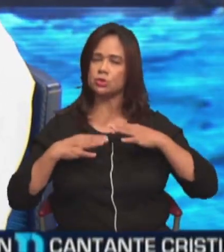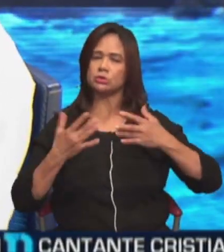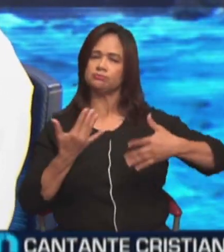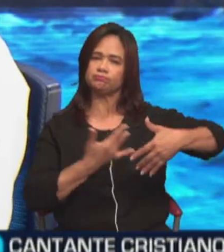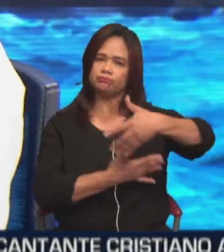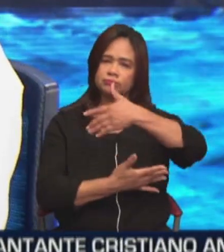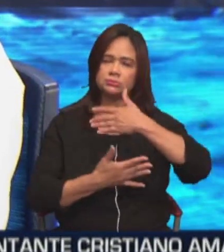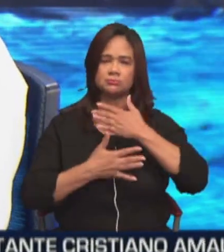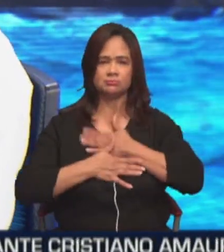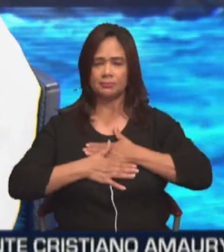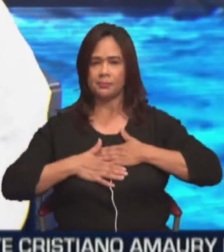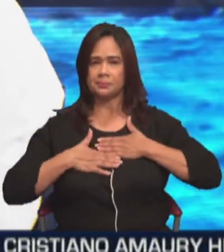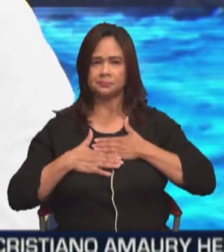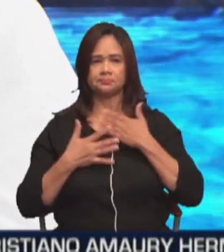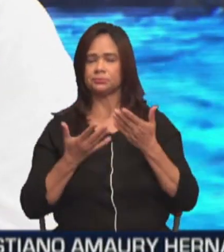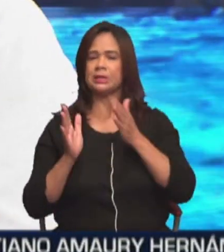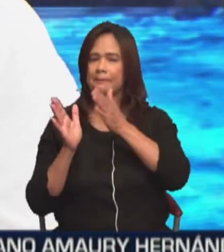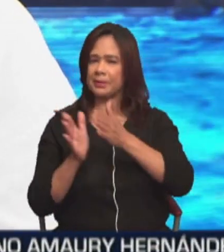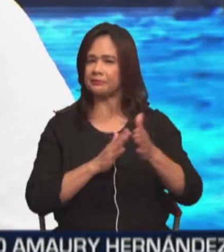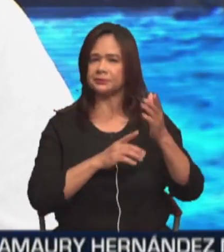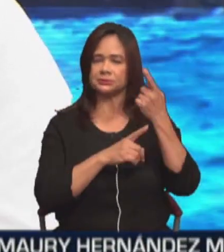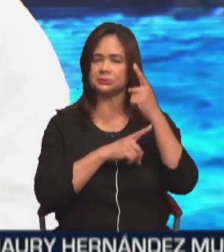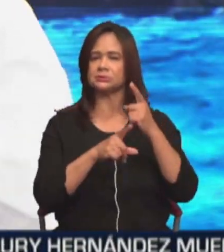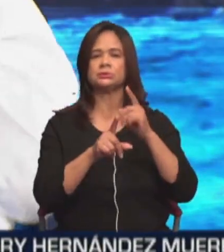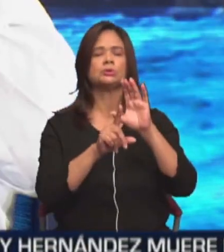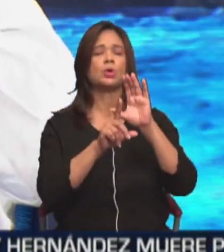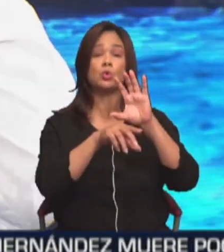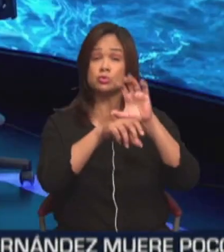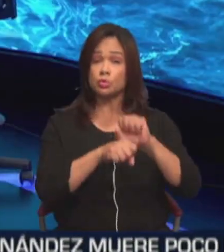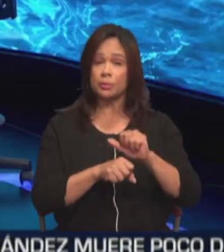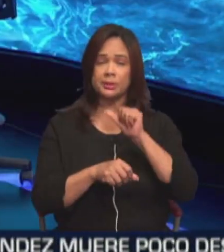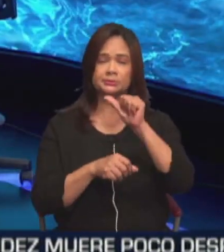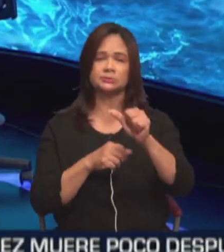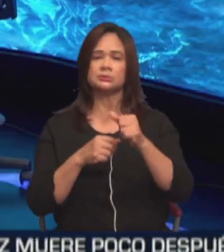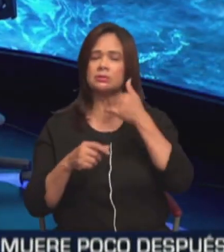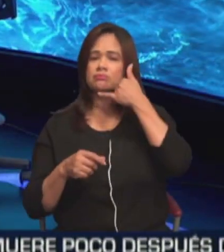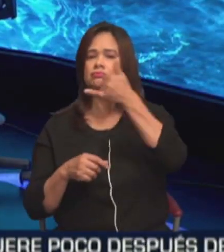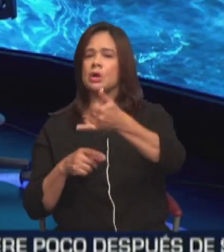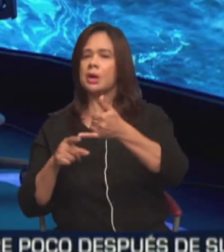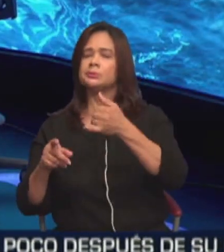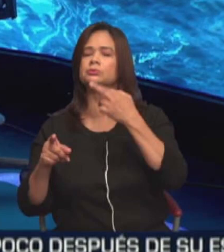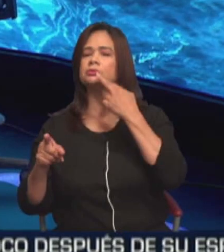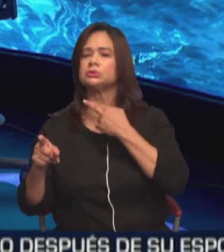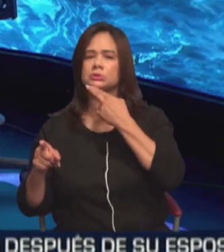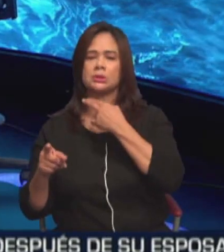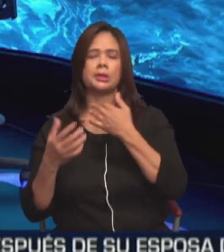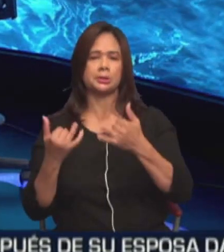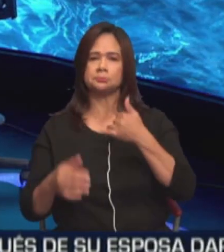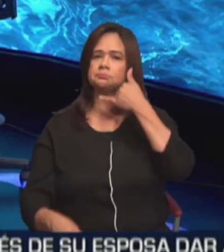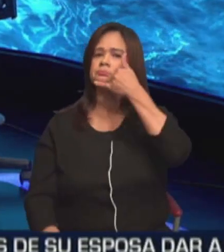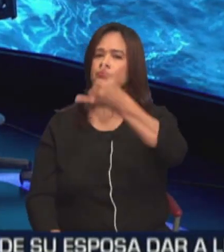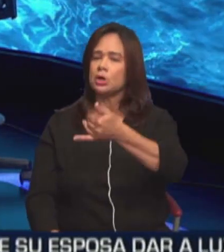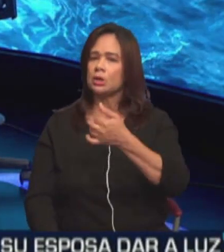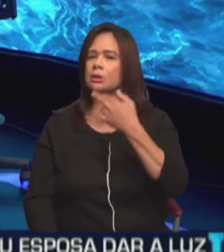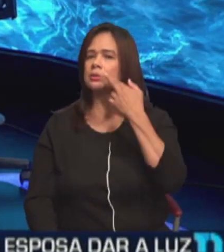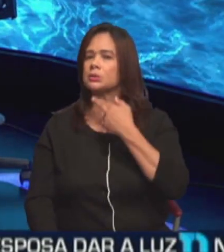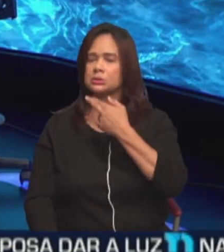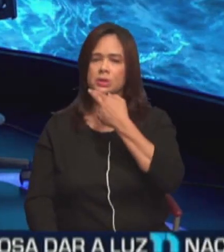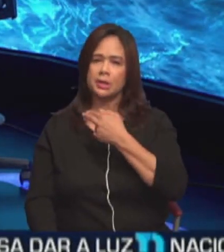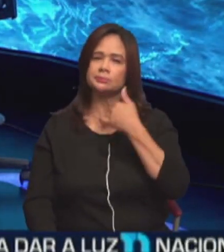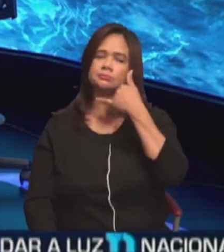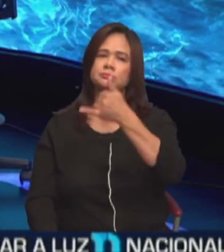No éramos de esa cultura, no éramos de cultura de reservar por teléfono un restaurante. Ya no, ya tenemos que reservar.